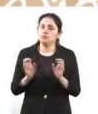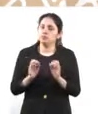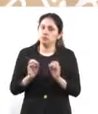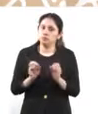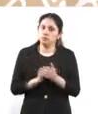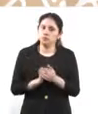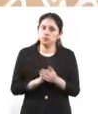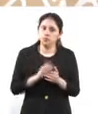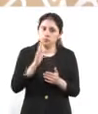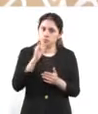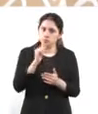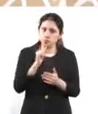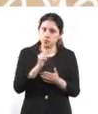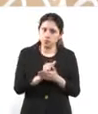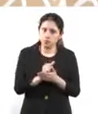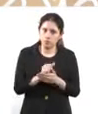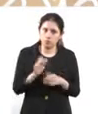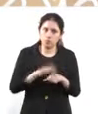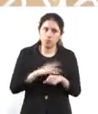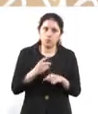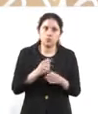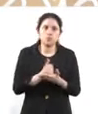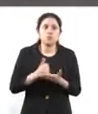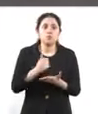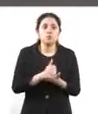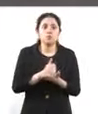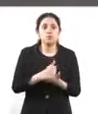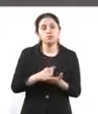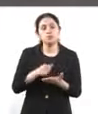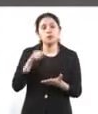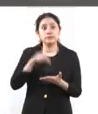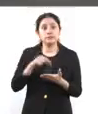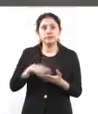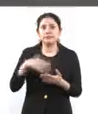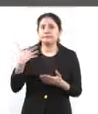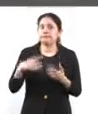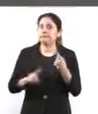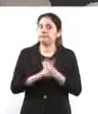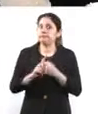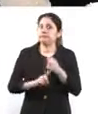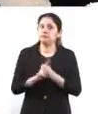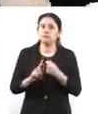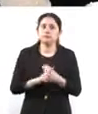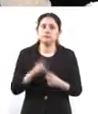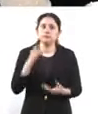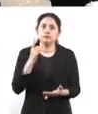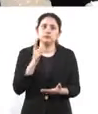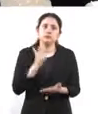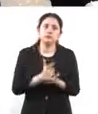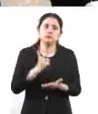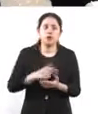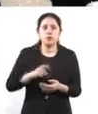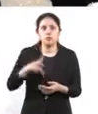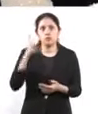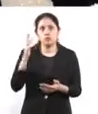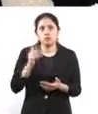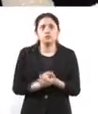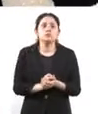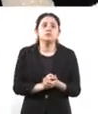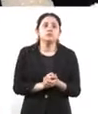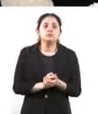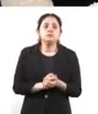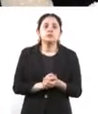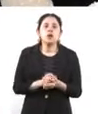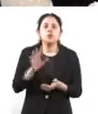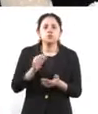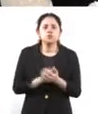para la ciudad generaría muchísimos problemas. ¿Y sobre esta reflexión que es el presidente de ya